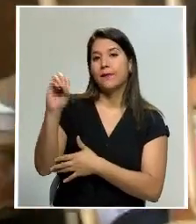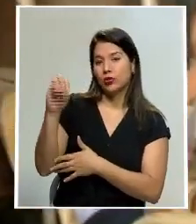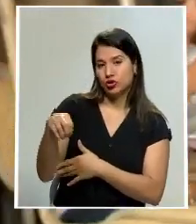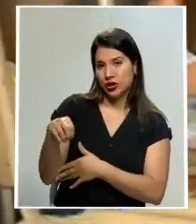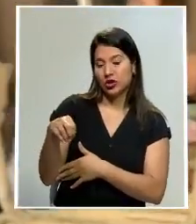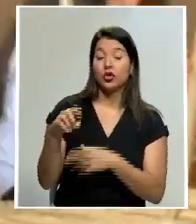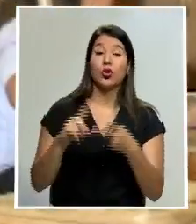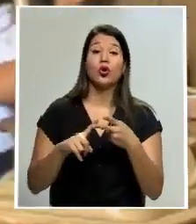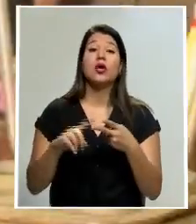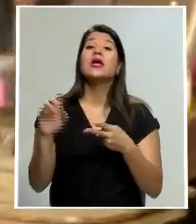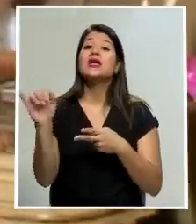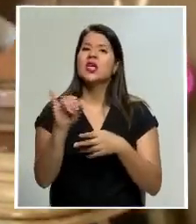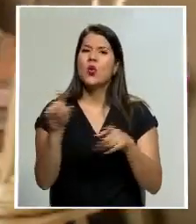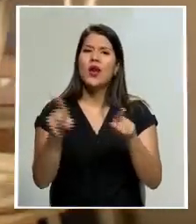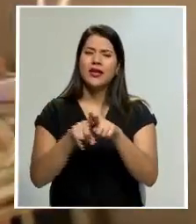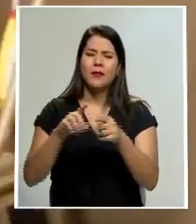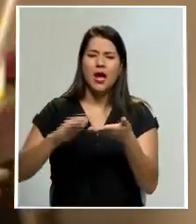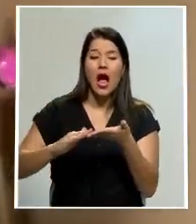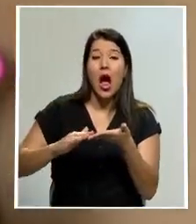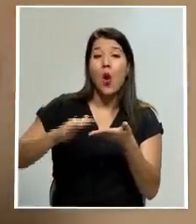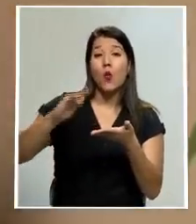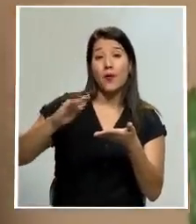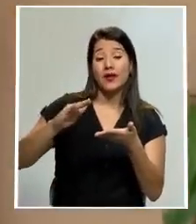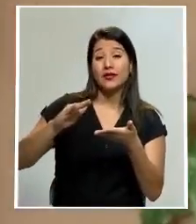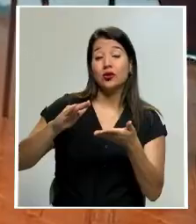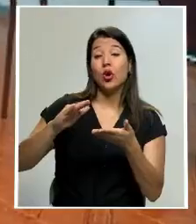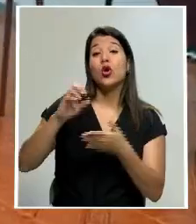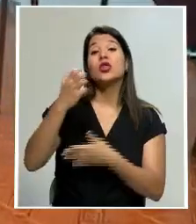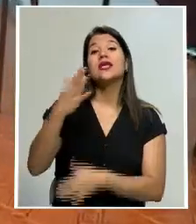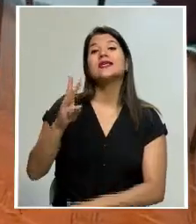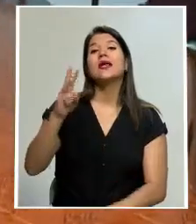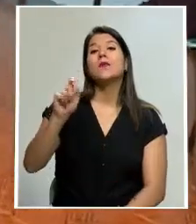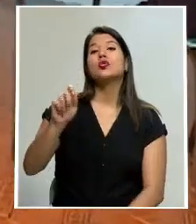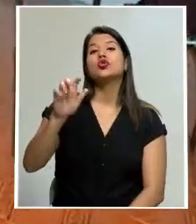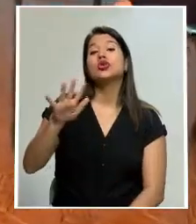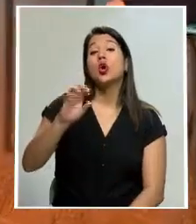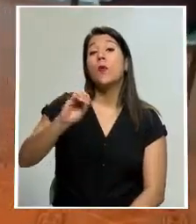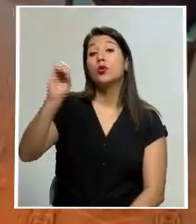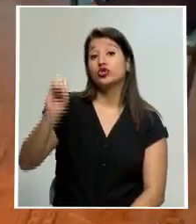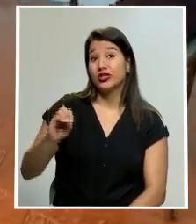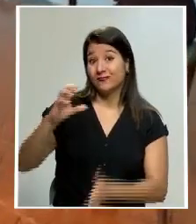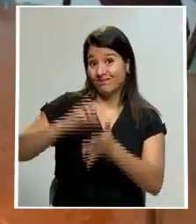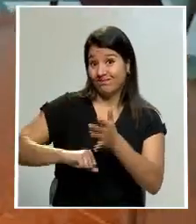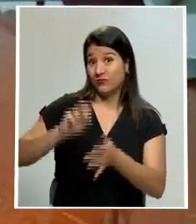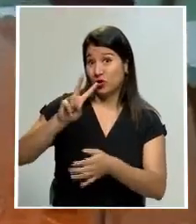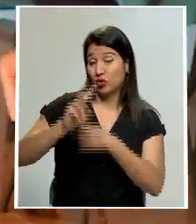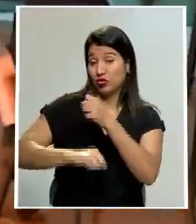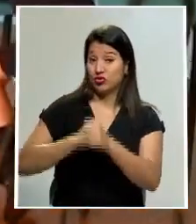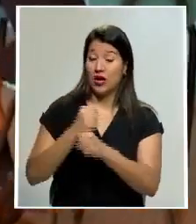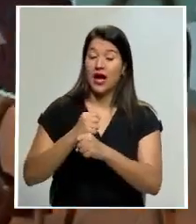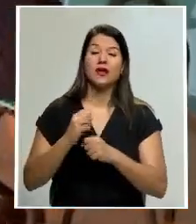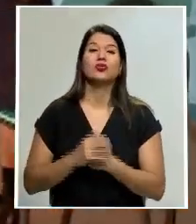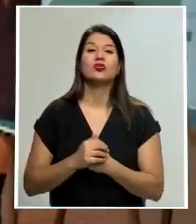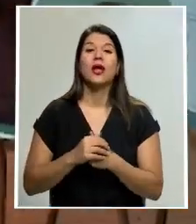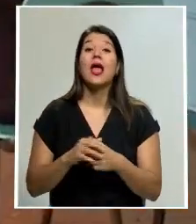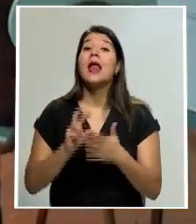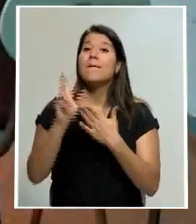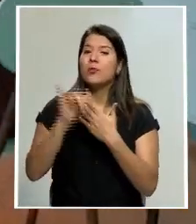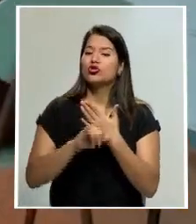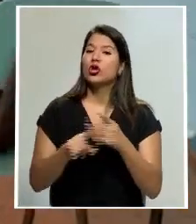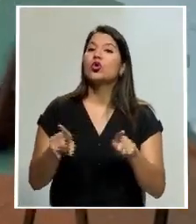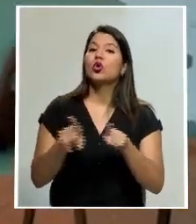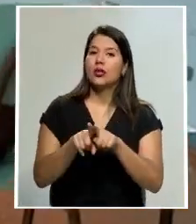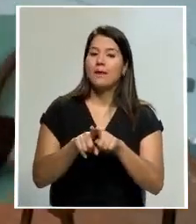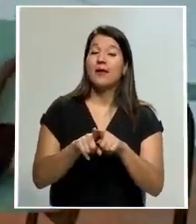temporal por al menos dos años a un 16.5%. También el proyecto contempla incrementar el impuesto